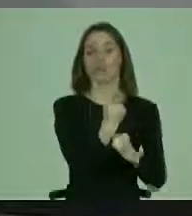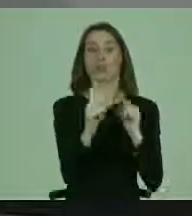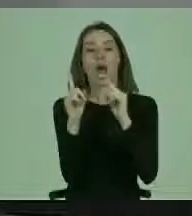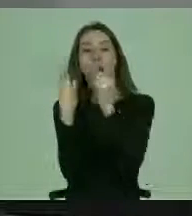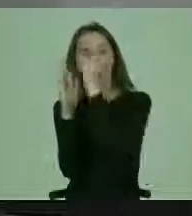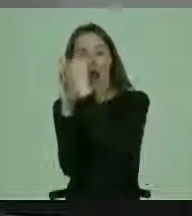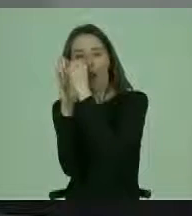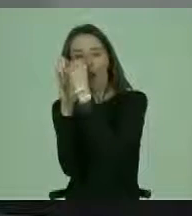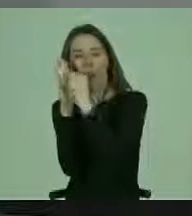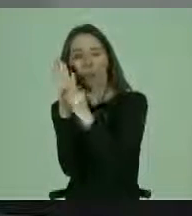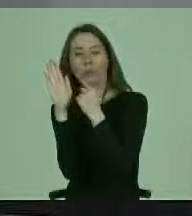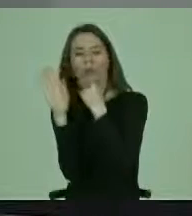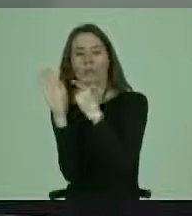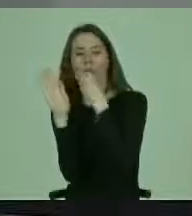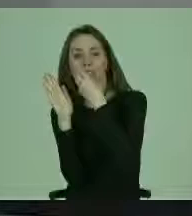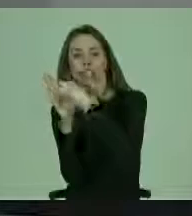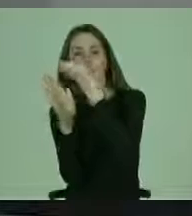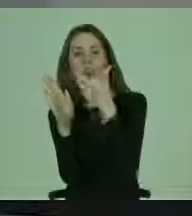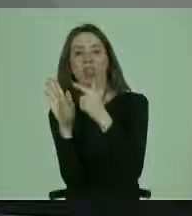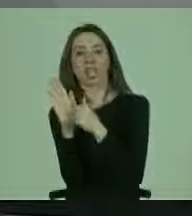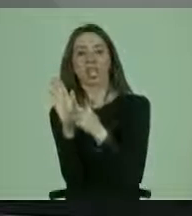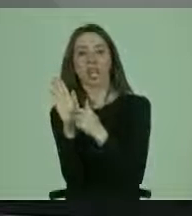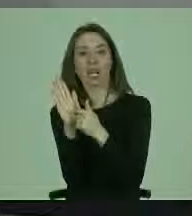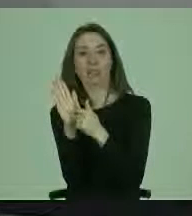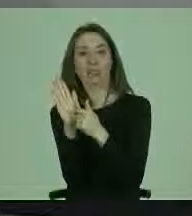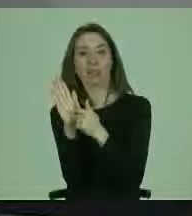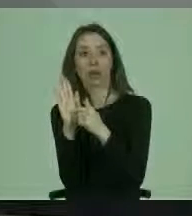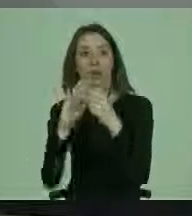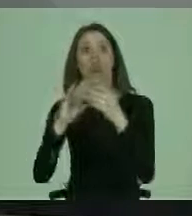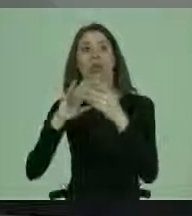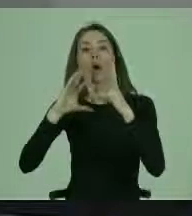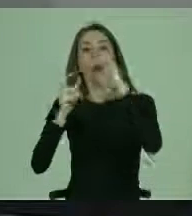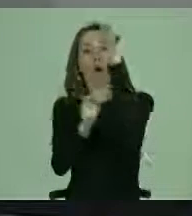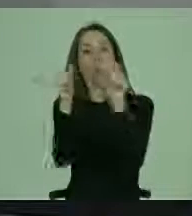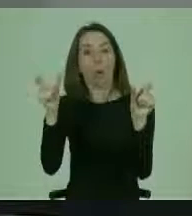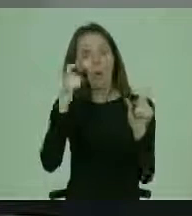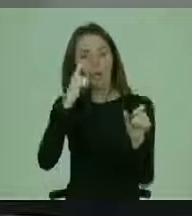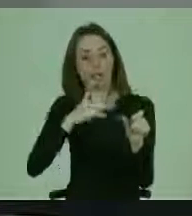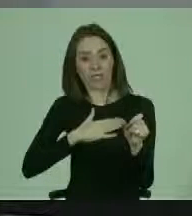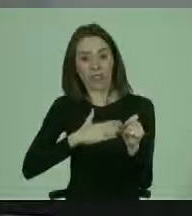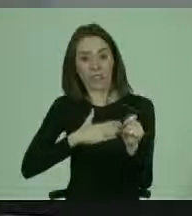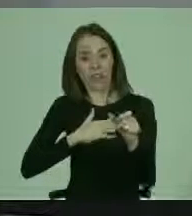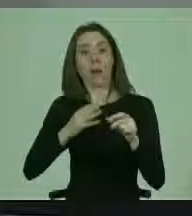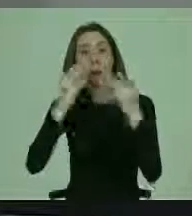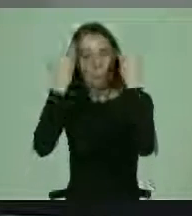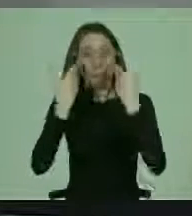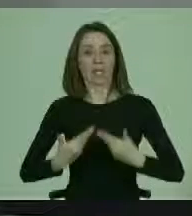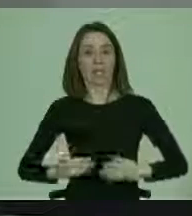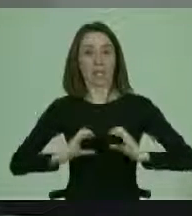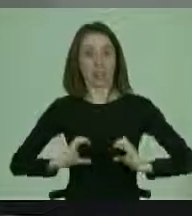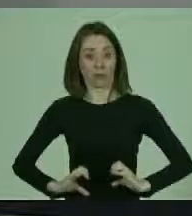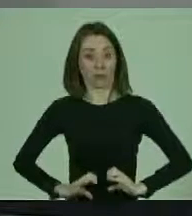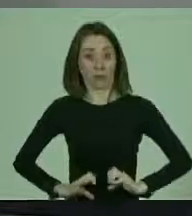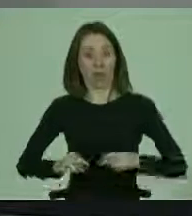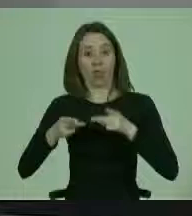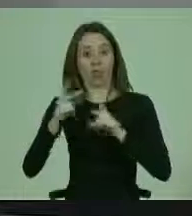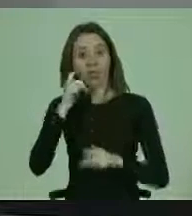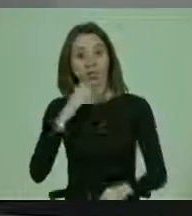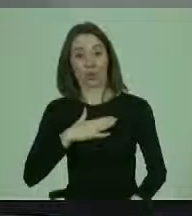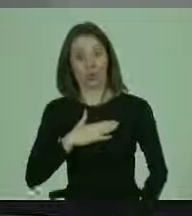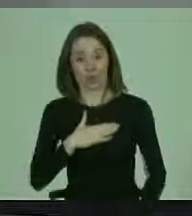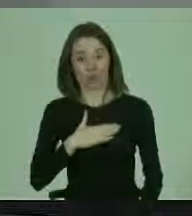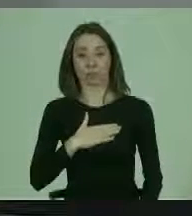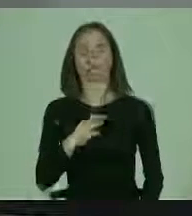enunciaciones de la Declaración Universal de Bioética y Derechos Humanos? Y digo esto